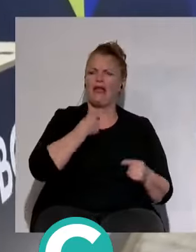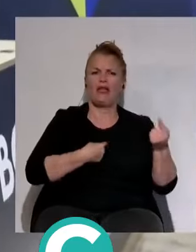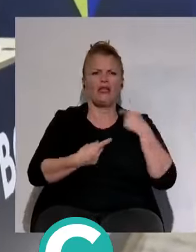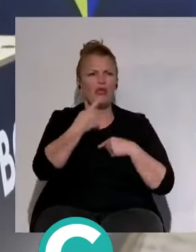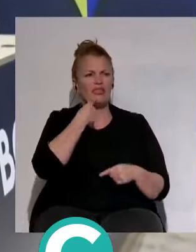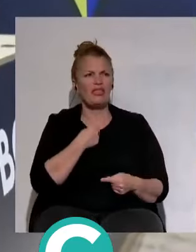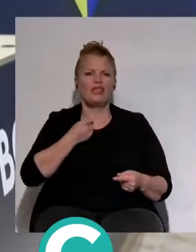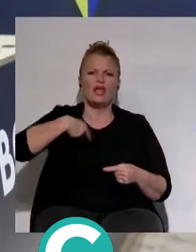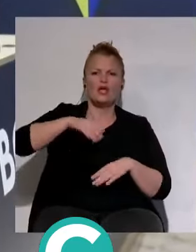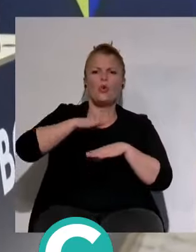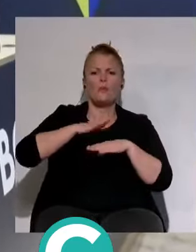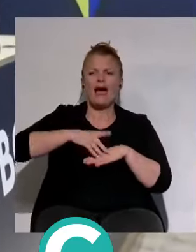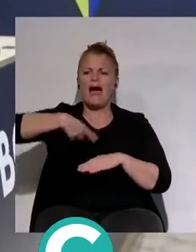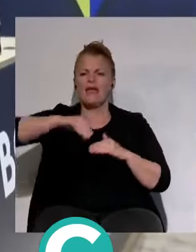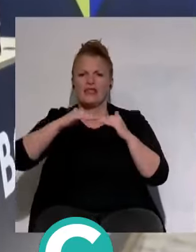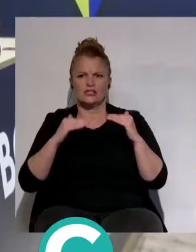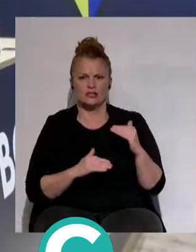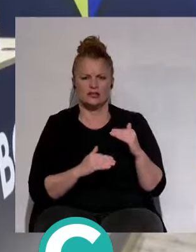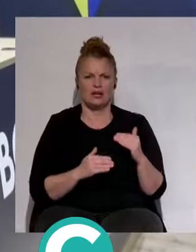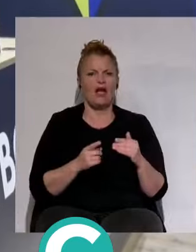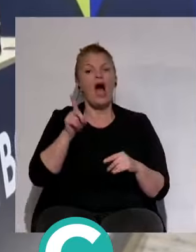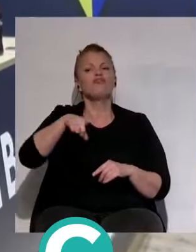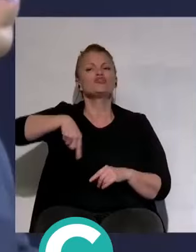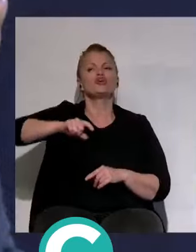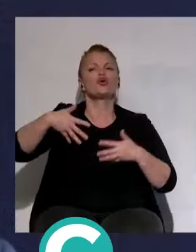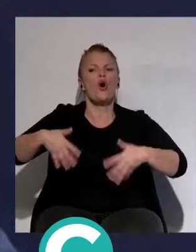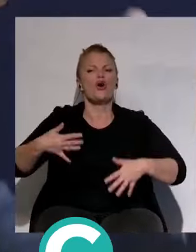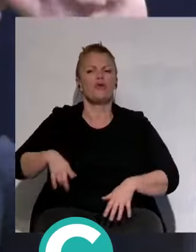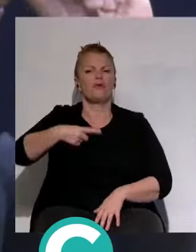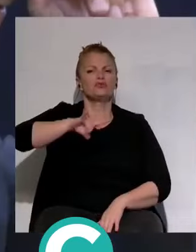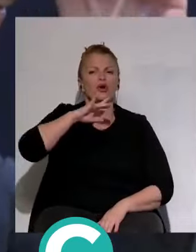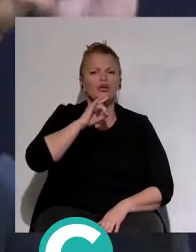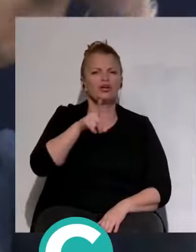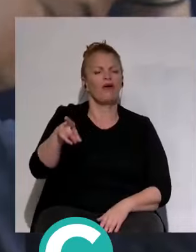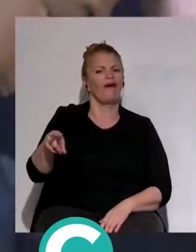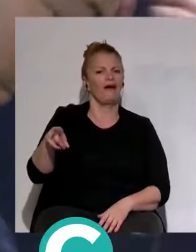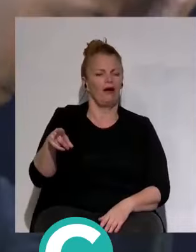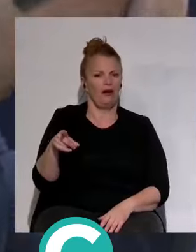como culpar del defenso. Que nos alegramos del defenso, dicen algunos. Yo no sé lo que hemos sentado. Por eso lo he querido recalcar. ¿Por no tenemos culpa?